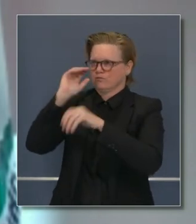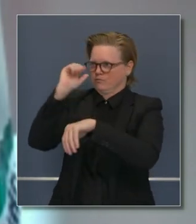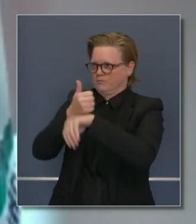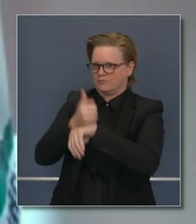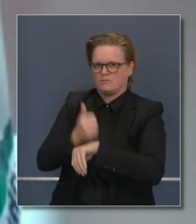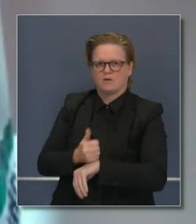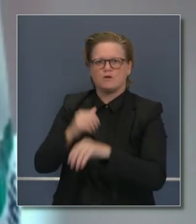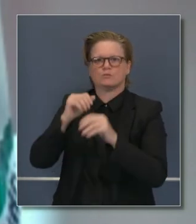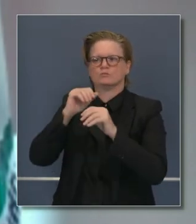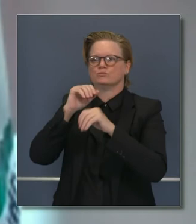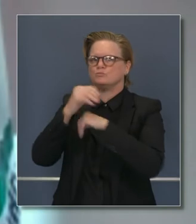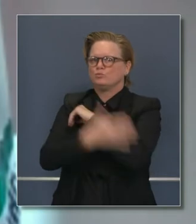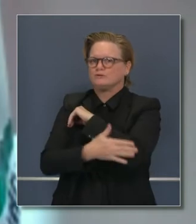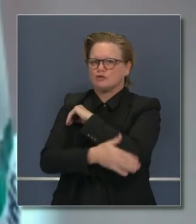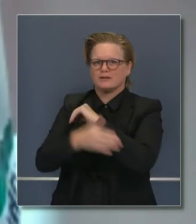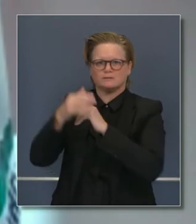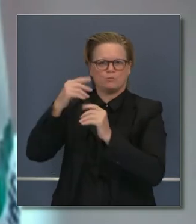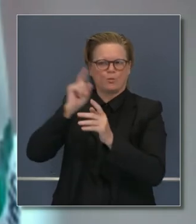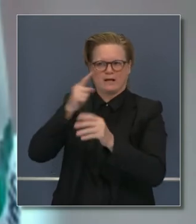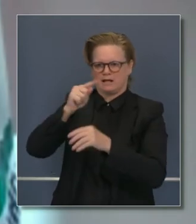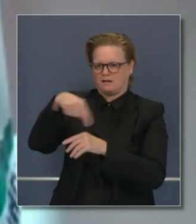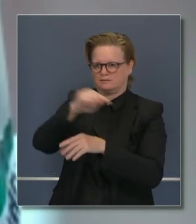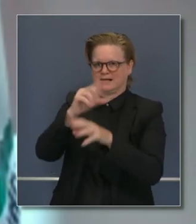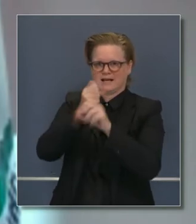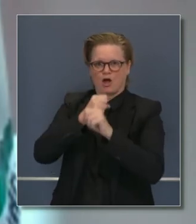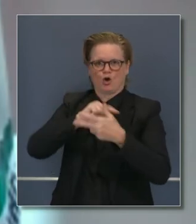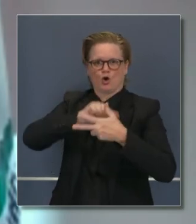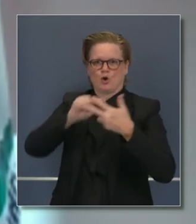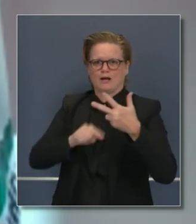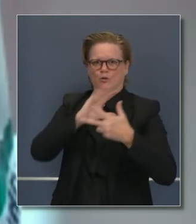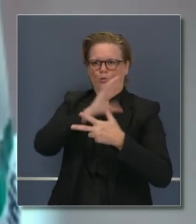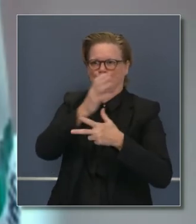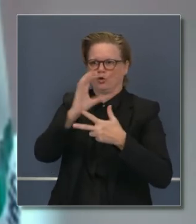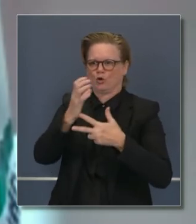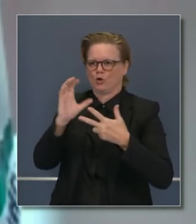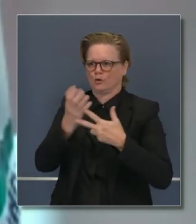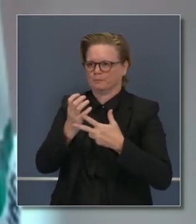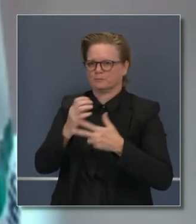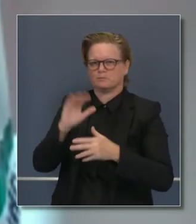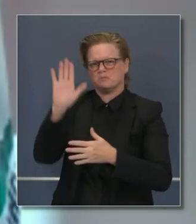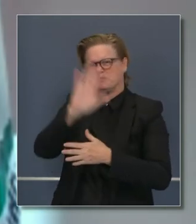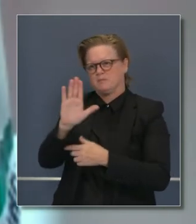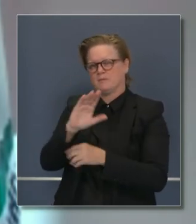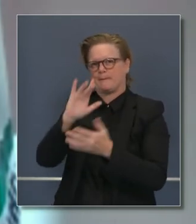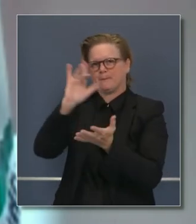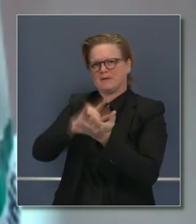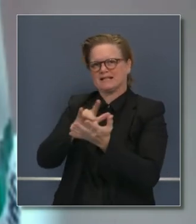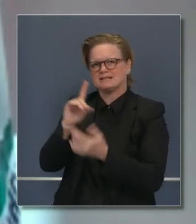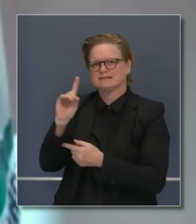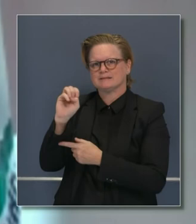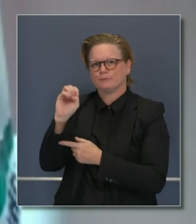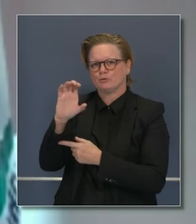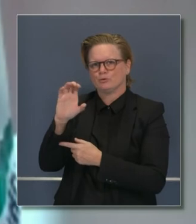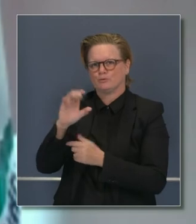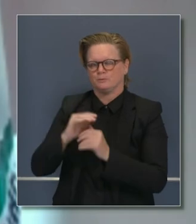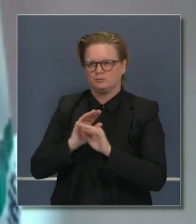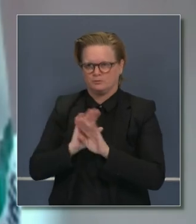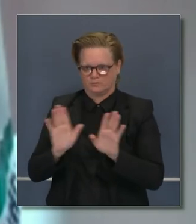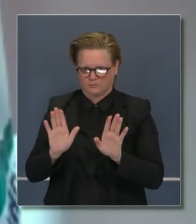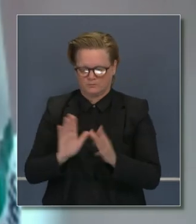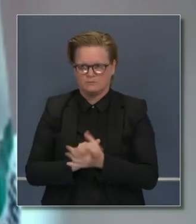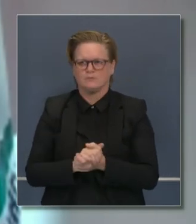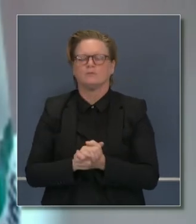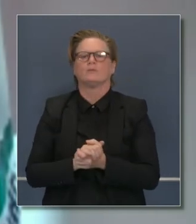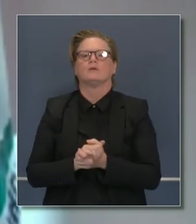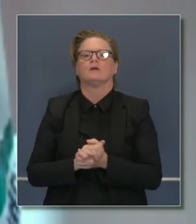Anticipamos ordenar esto casi inmediatamente y esas dosis las vamos a recibir a mediado de mes. Creemos que estas estarán